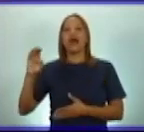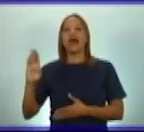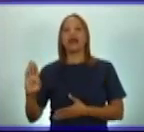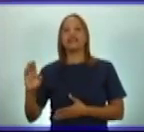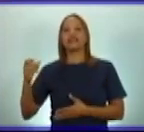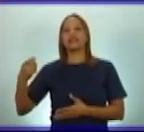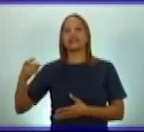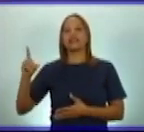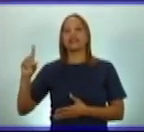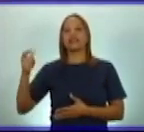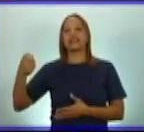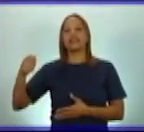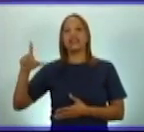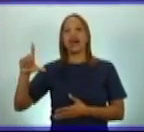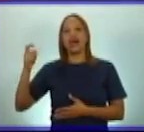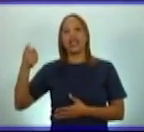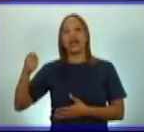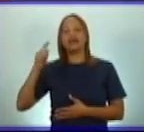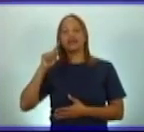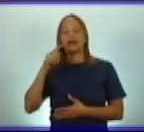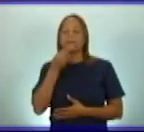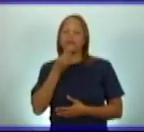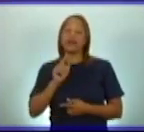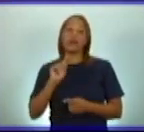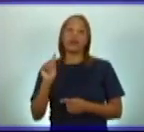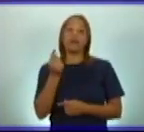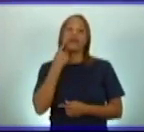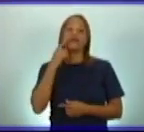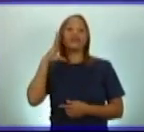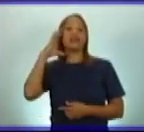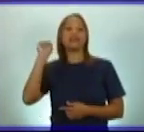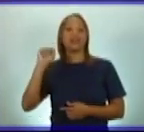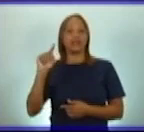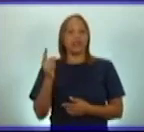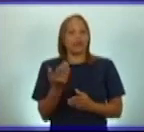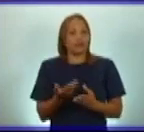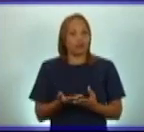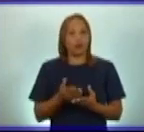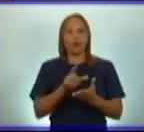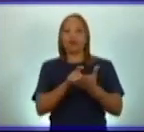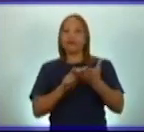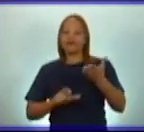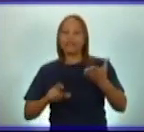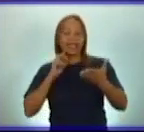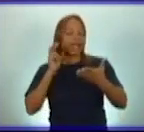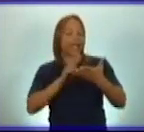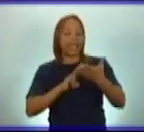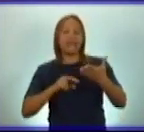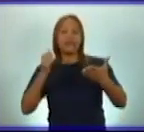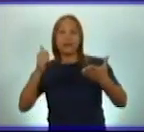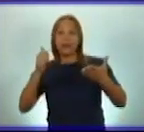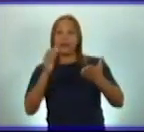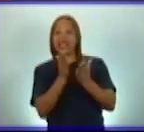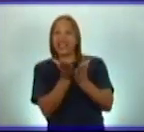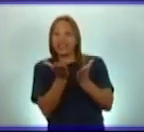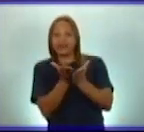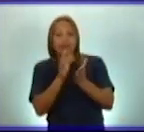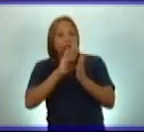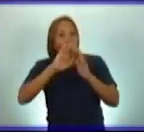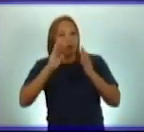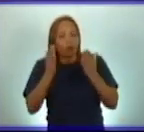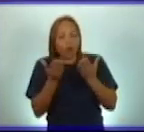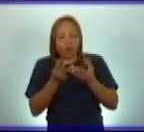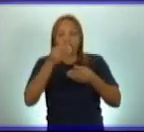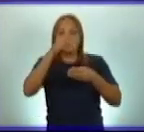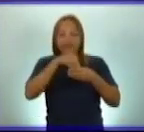será necesario entenderlo perfectamente desde el título hasta la última línea,